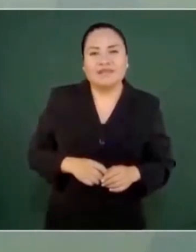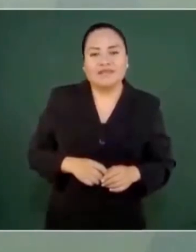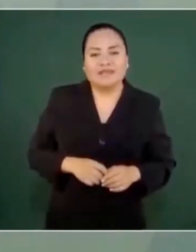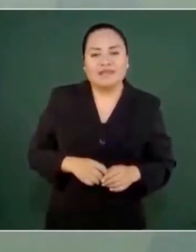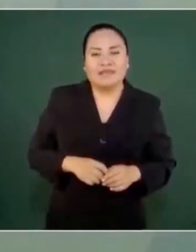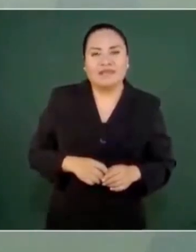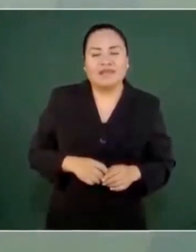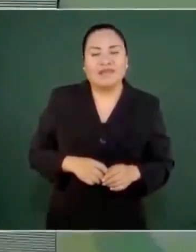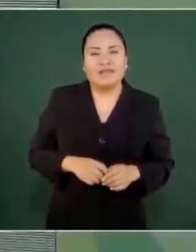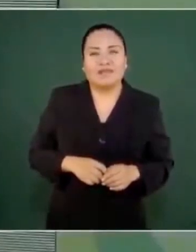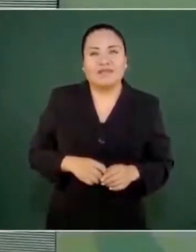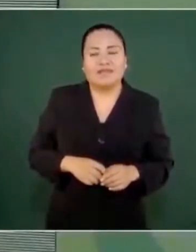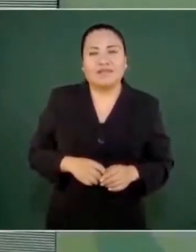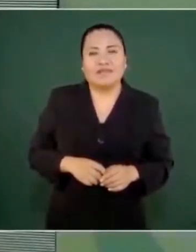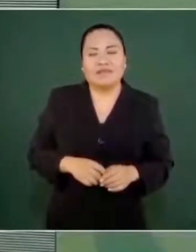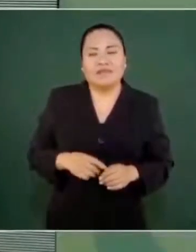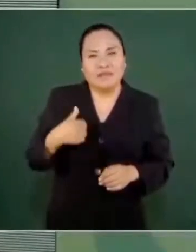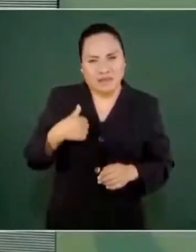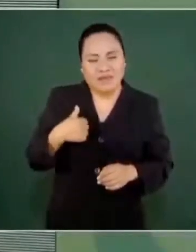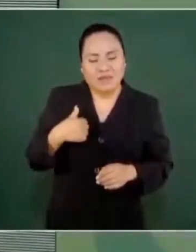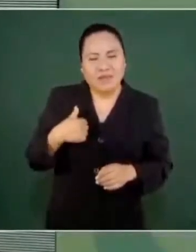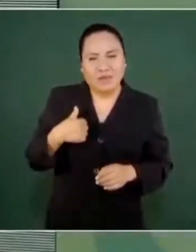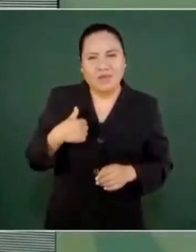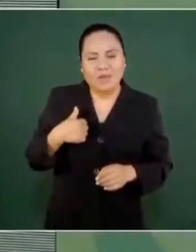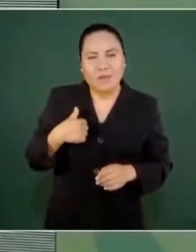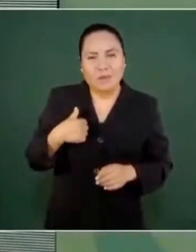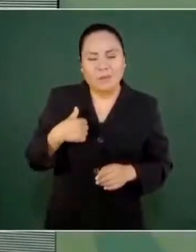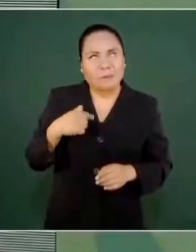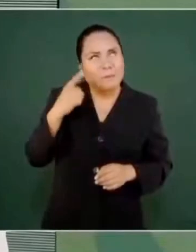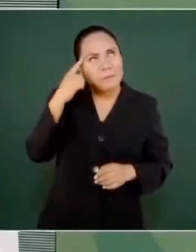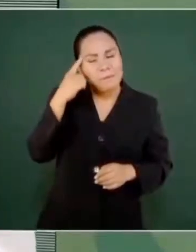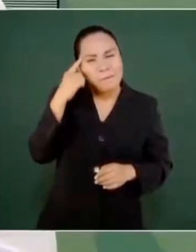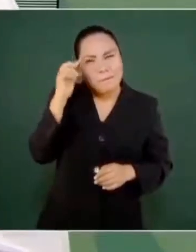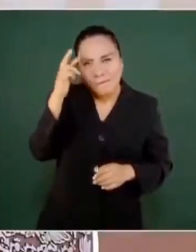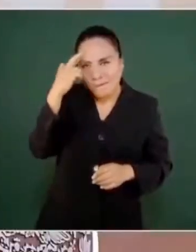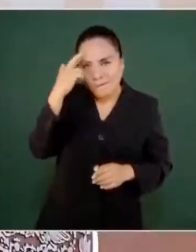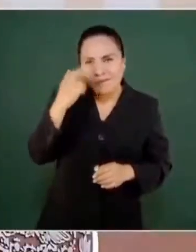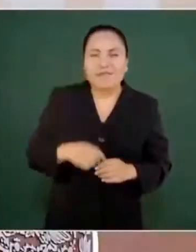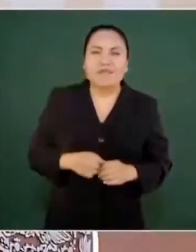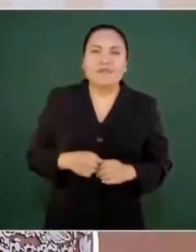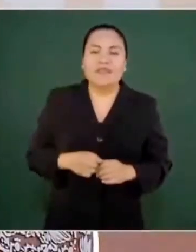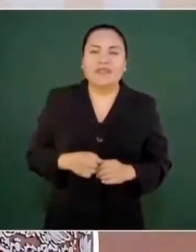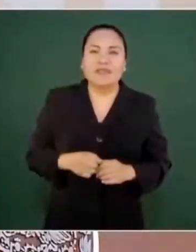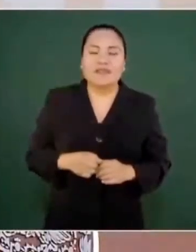Pero me estaba yo acordando, estaba yo acordando que al inicio,